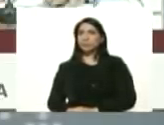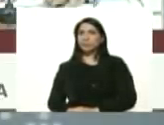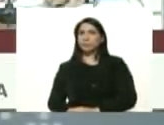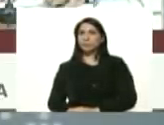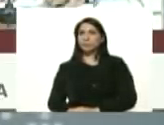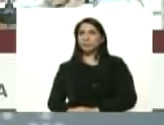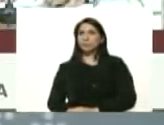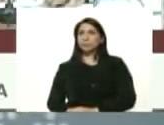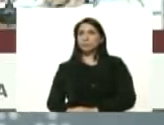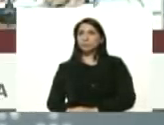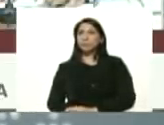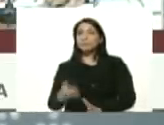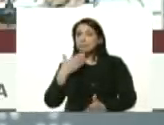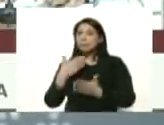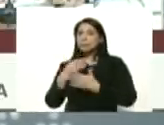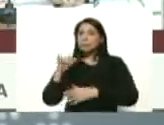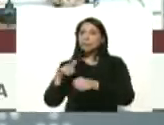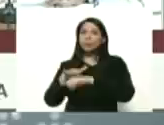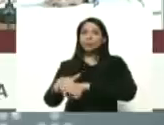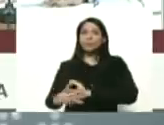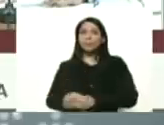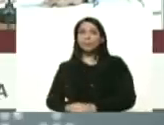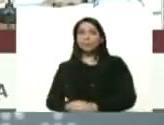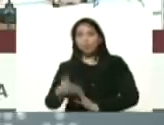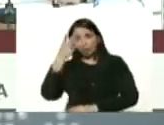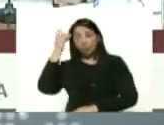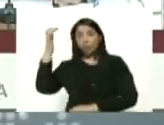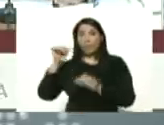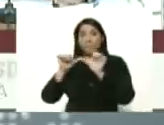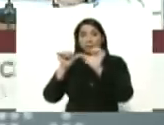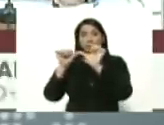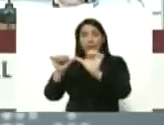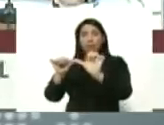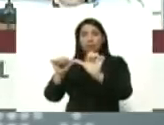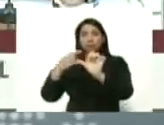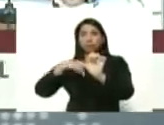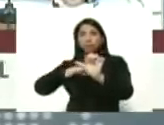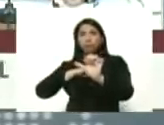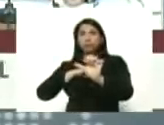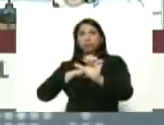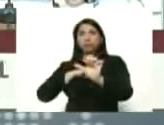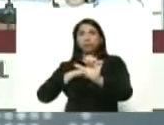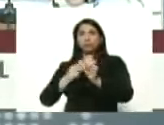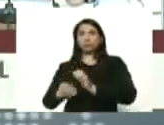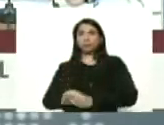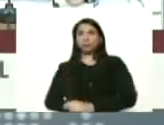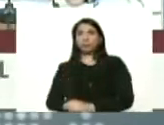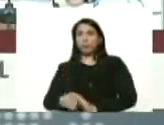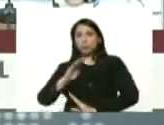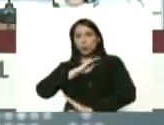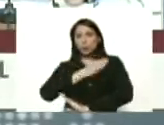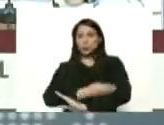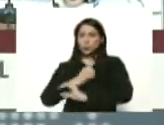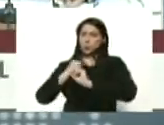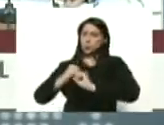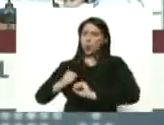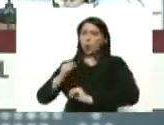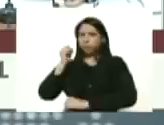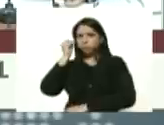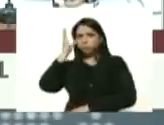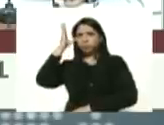oiga Jorge y Dios nos mantenga con la fuerza y la capacidad